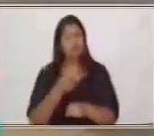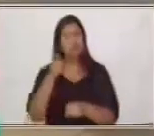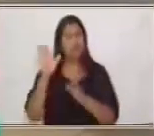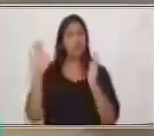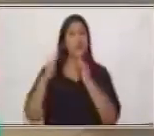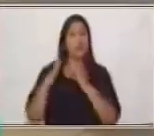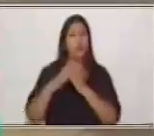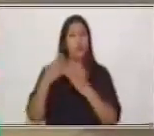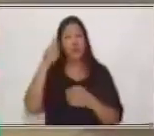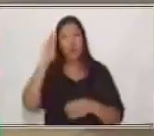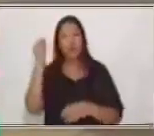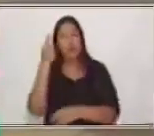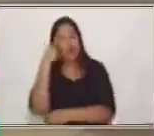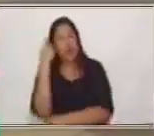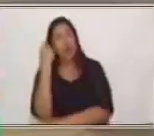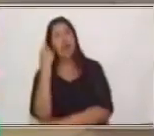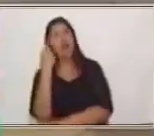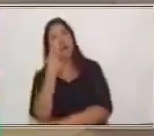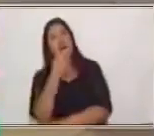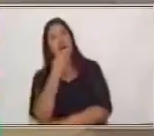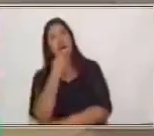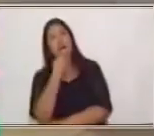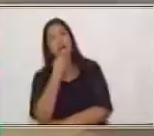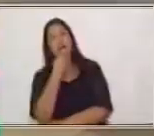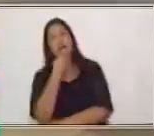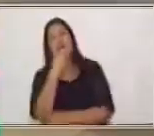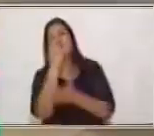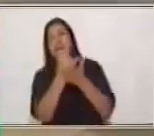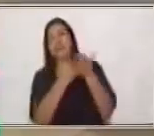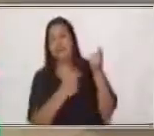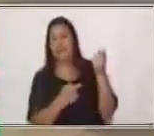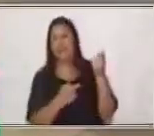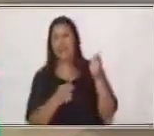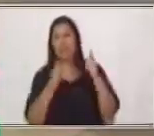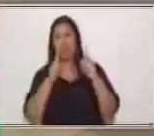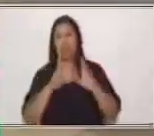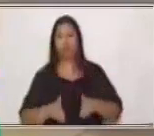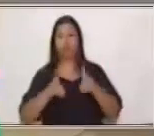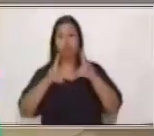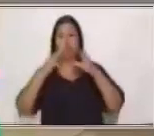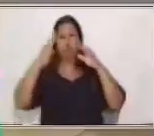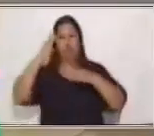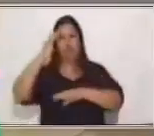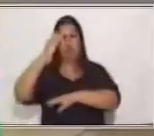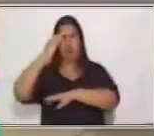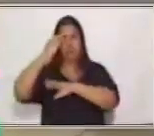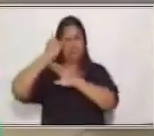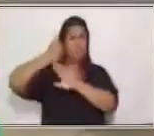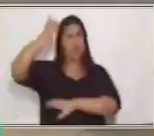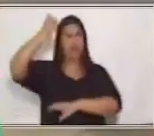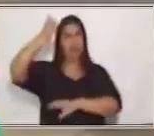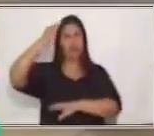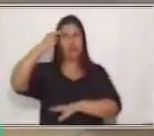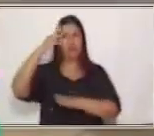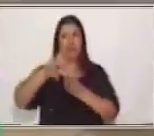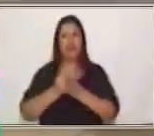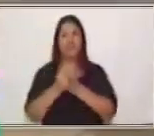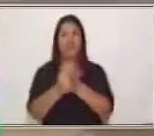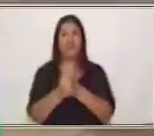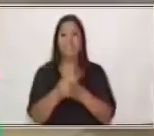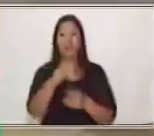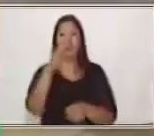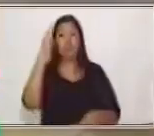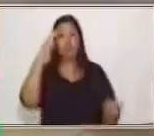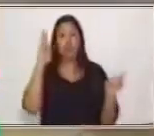interpretación de imágenes y que puedas desarrollar tu pensamiento y tus habilidades, ¿verdad? Entonces también recuerda hacer tus